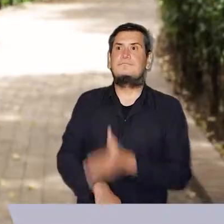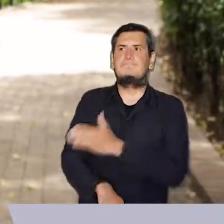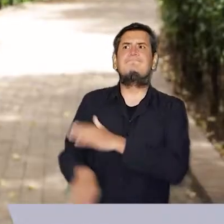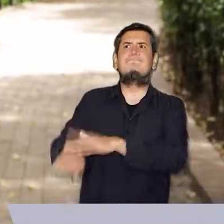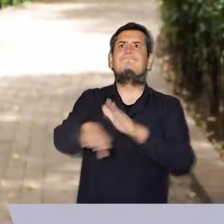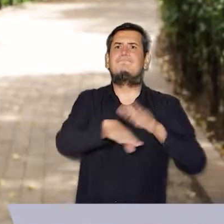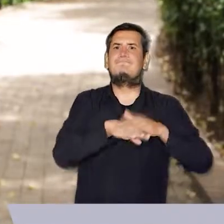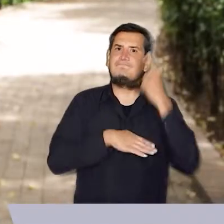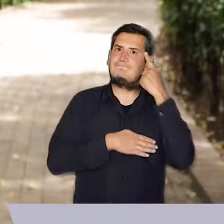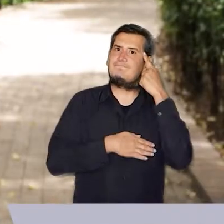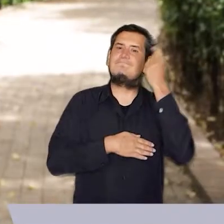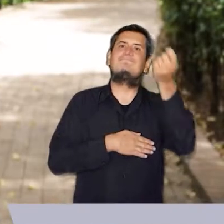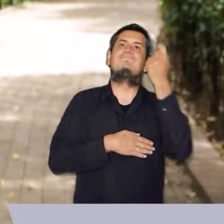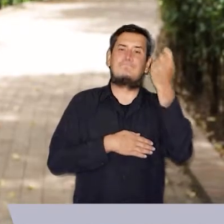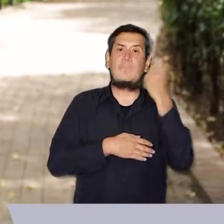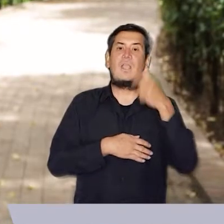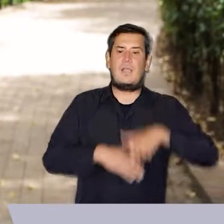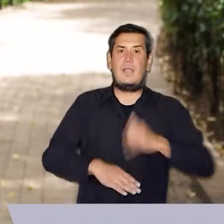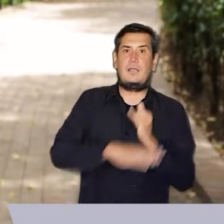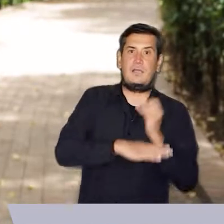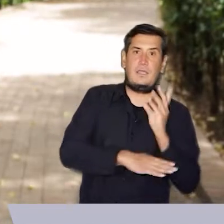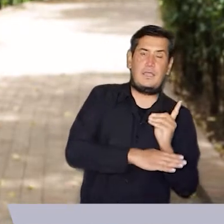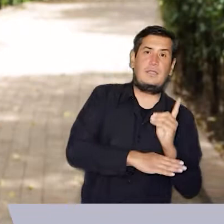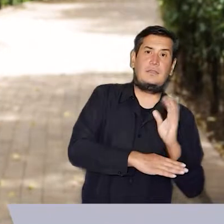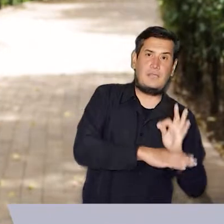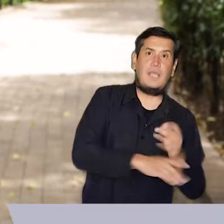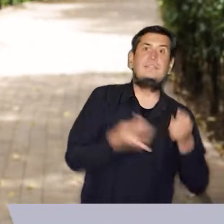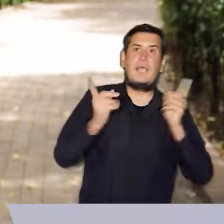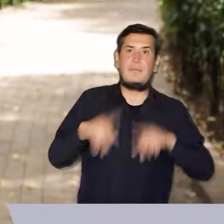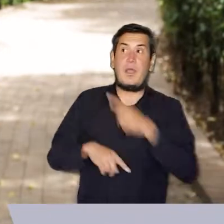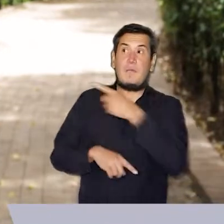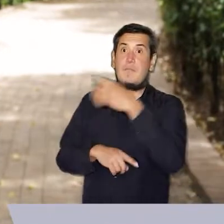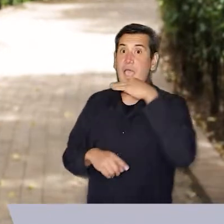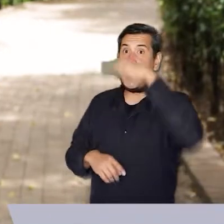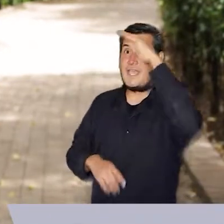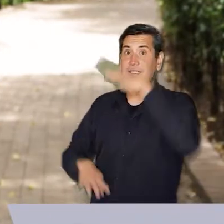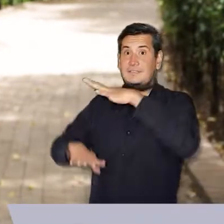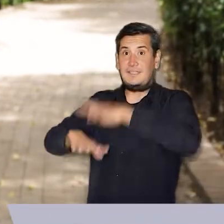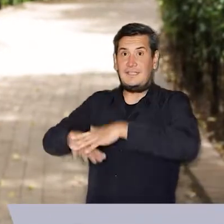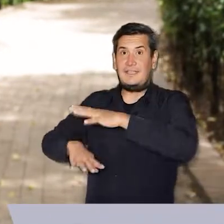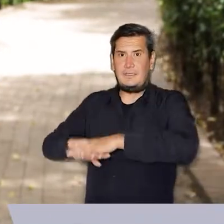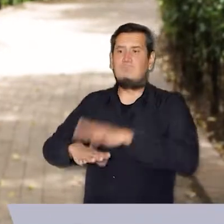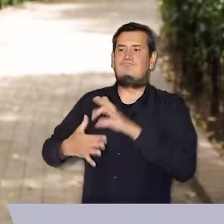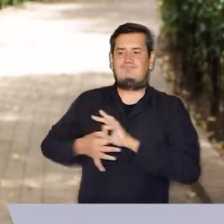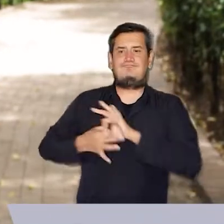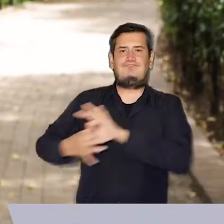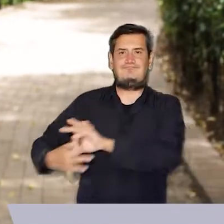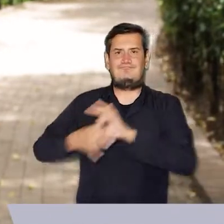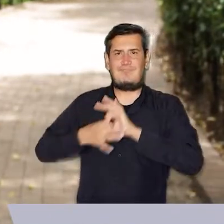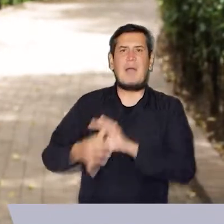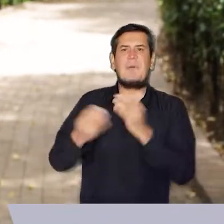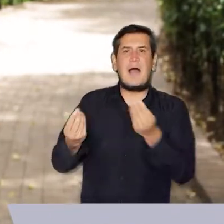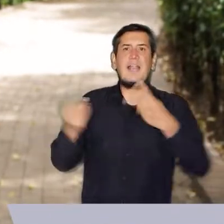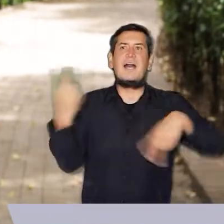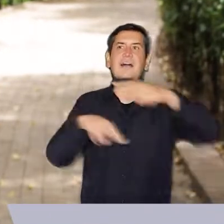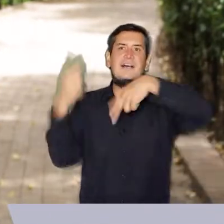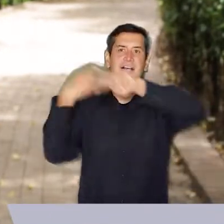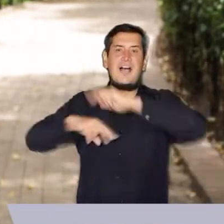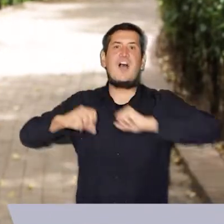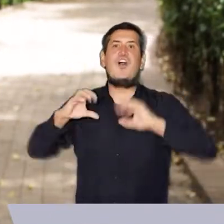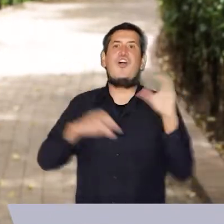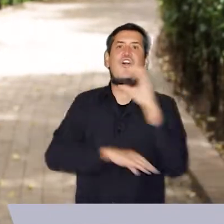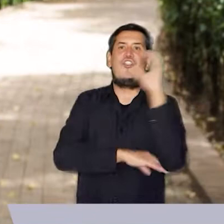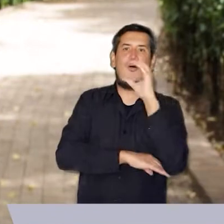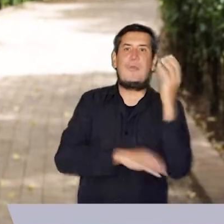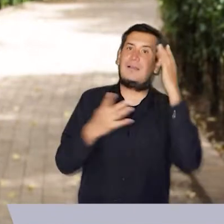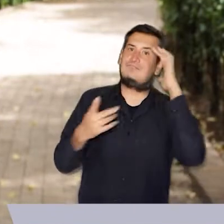Por medio de un memorando de entendimiento, el Instituto Distrital de Turismo y Plaza Mayor Medellín serán aliados estratégicos para los destinos de